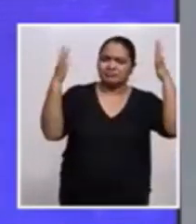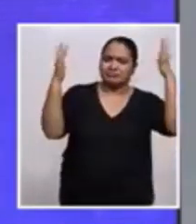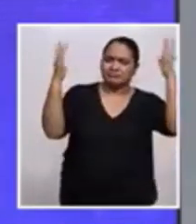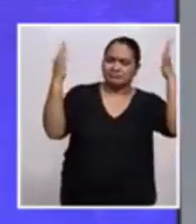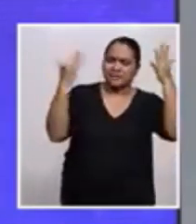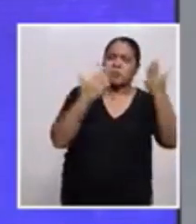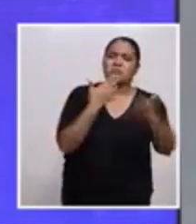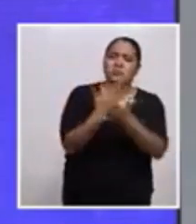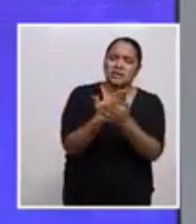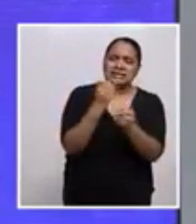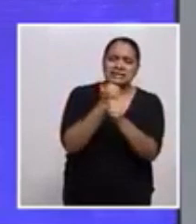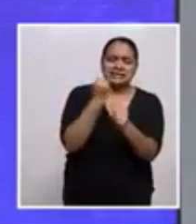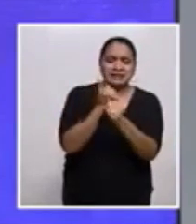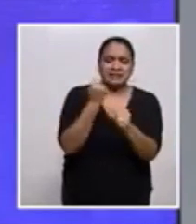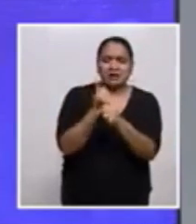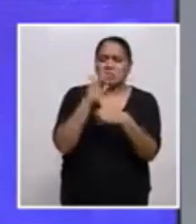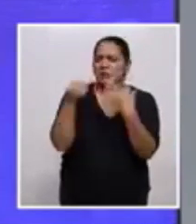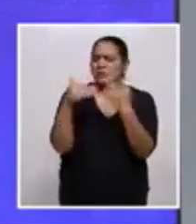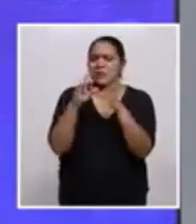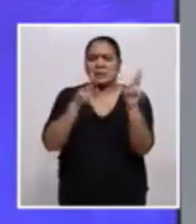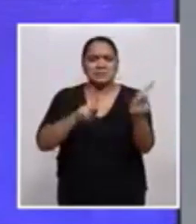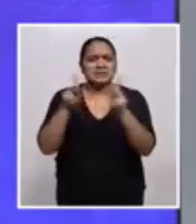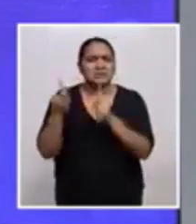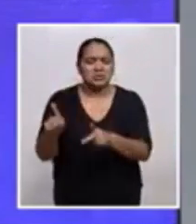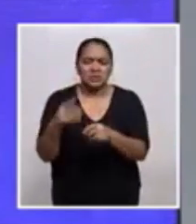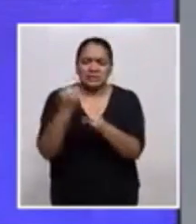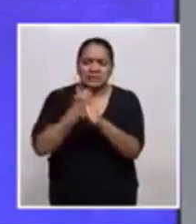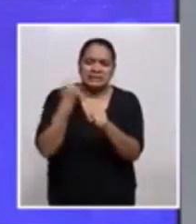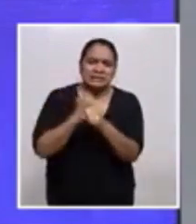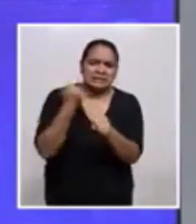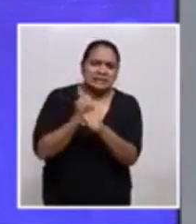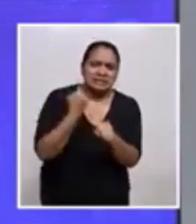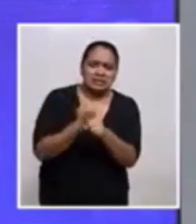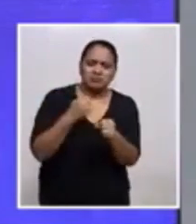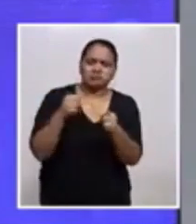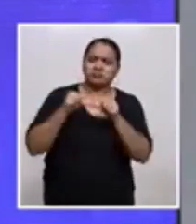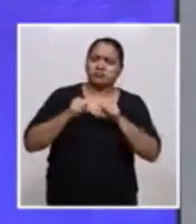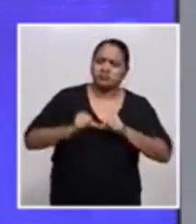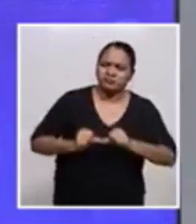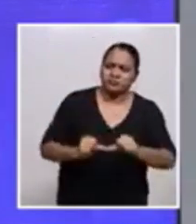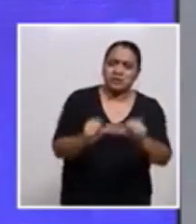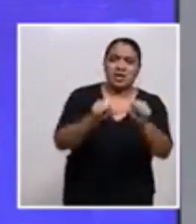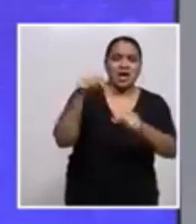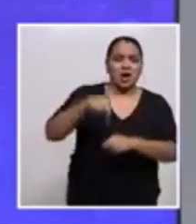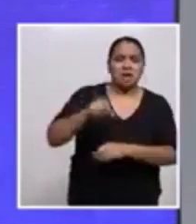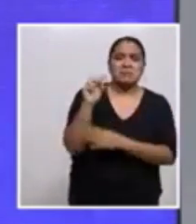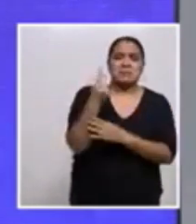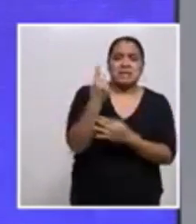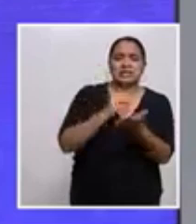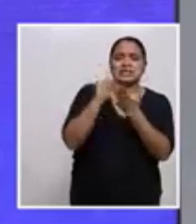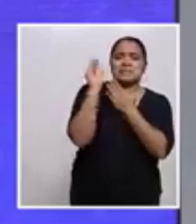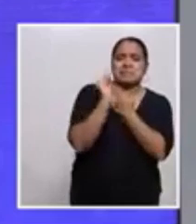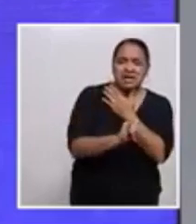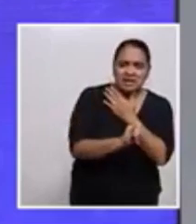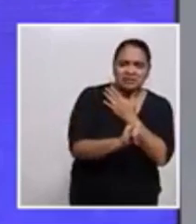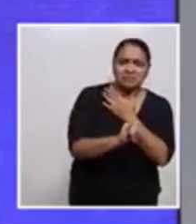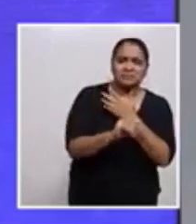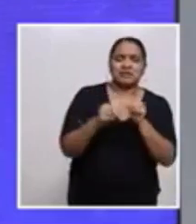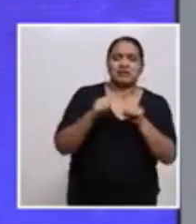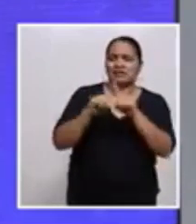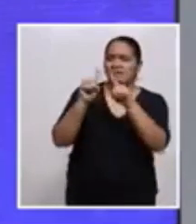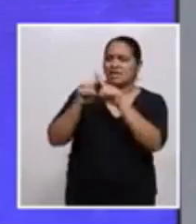reconocimiento, así como también a todas las personas que se han mantenido trabajando, incluso hoy primero de mayo que han estado trabajando desde los